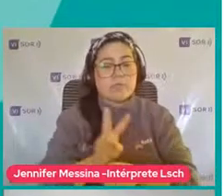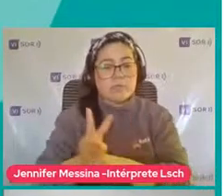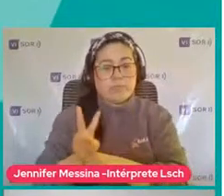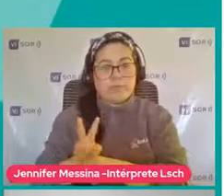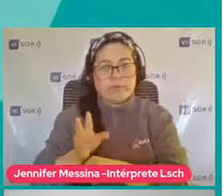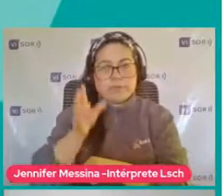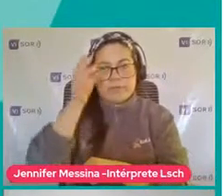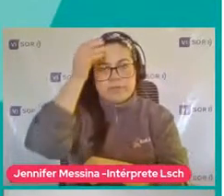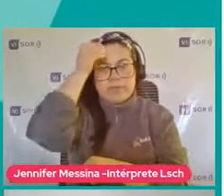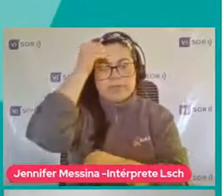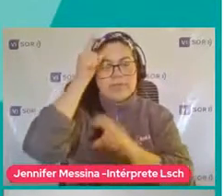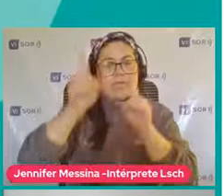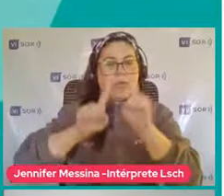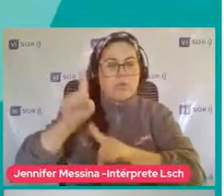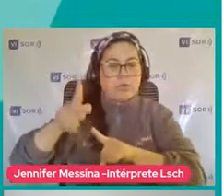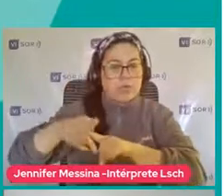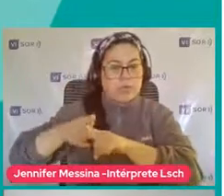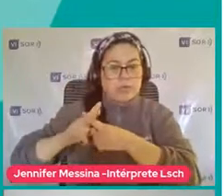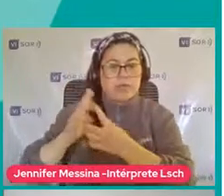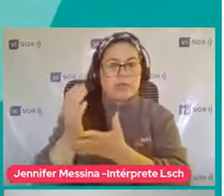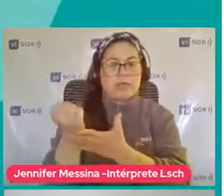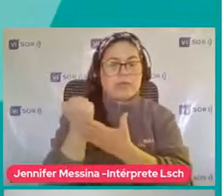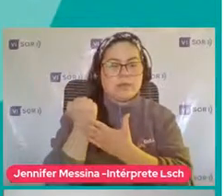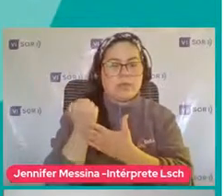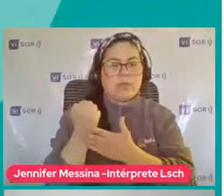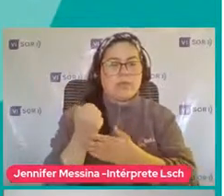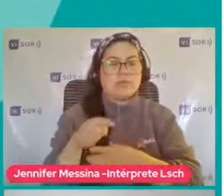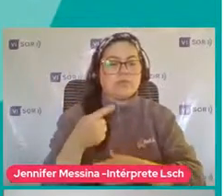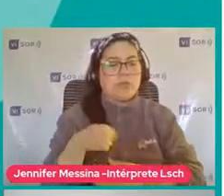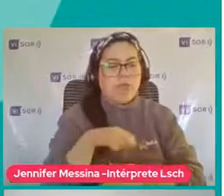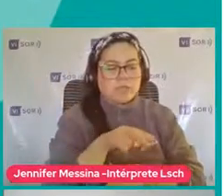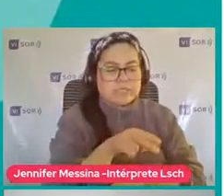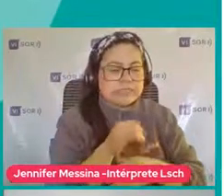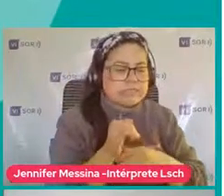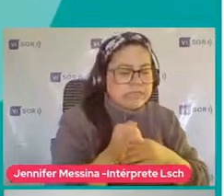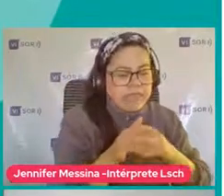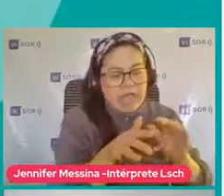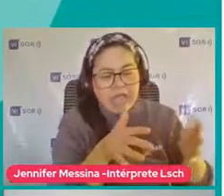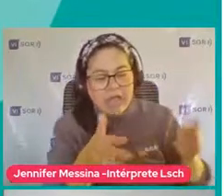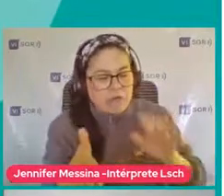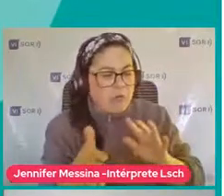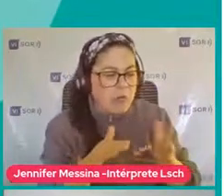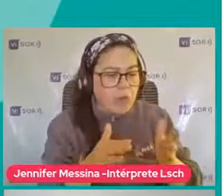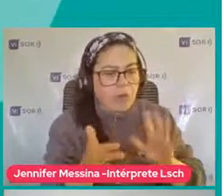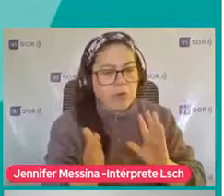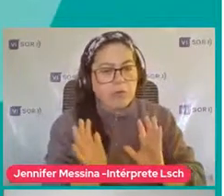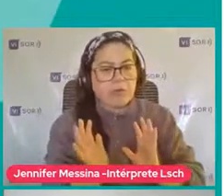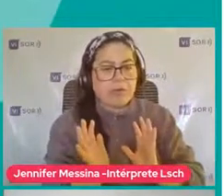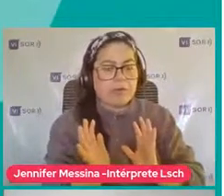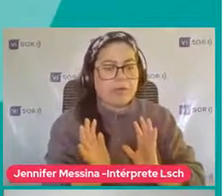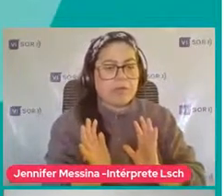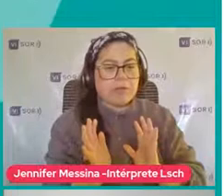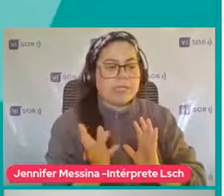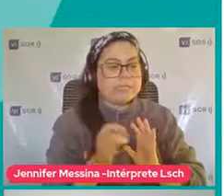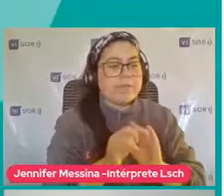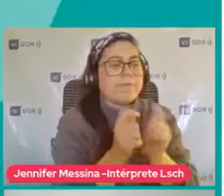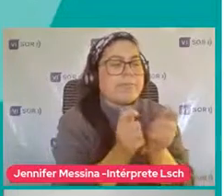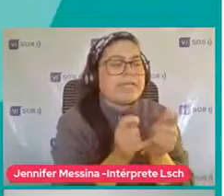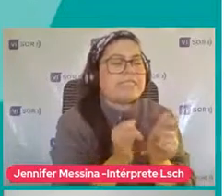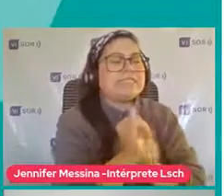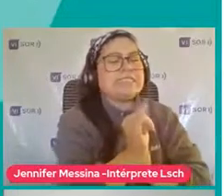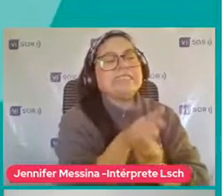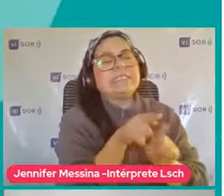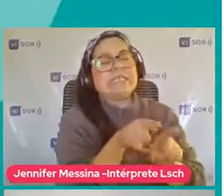detección Sea eficiente Que no sea una detección Así como Ah, sí Como Como que Sí, parece que sí tiene